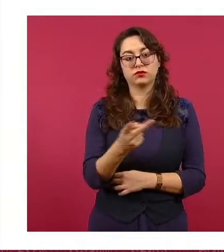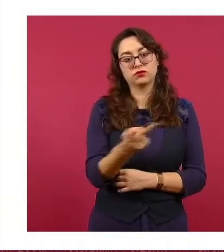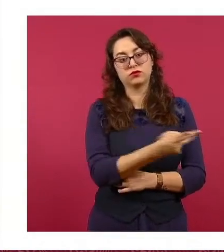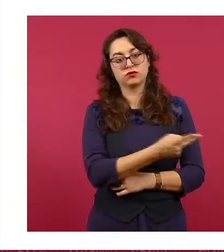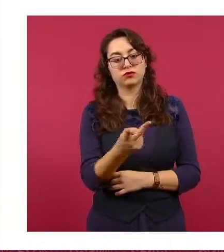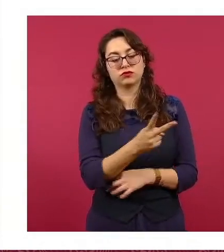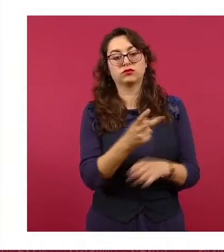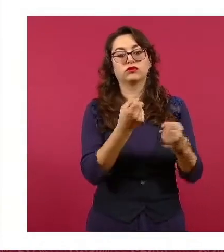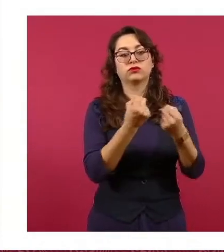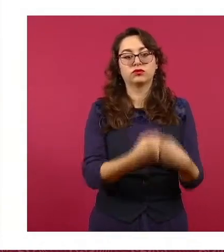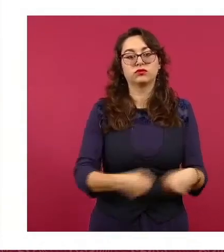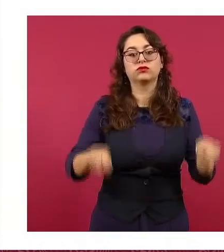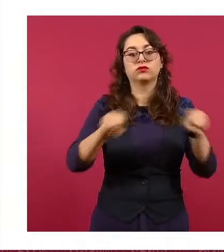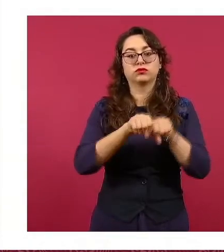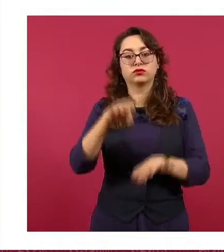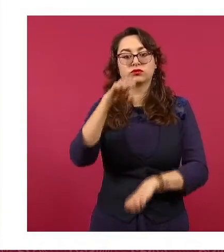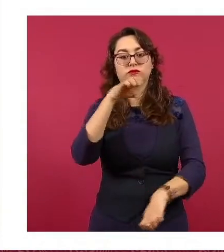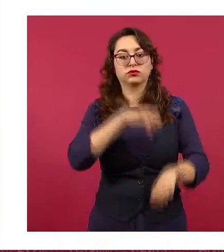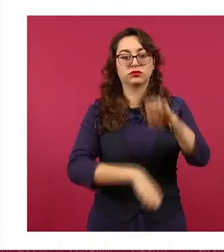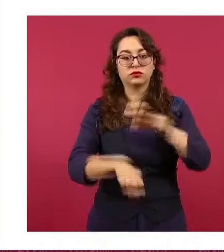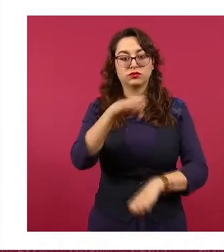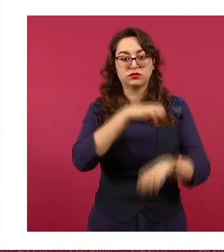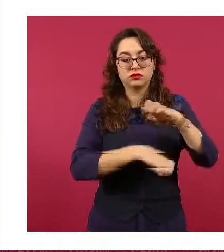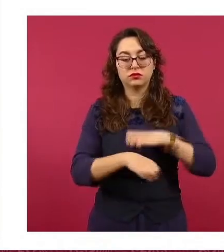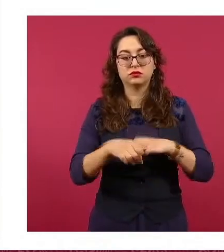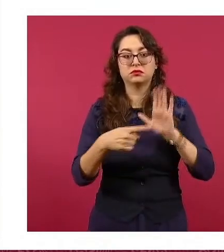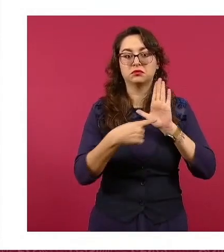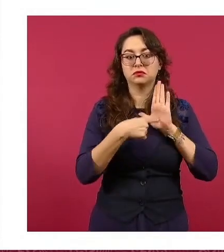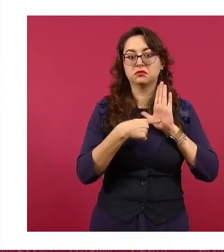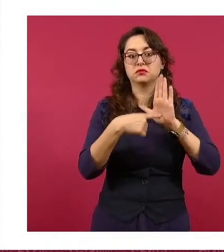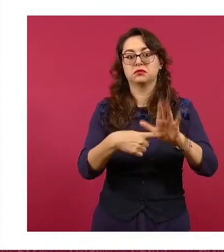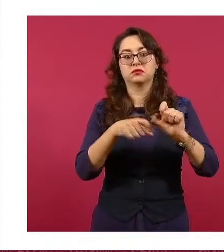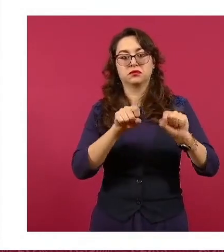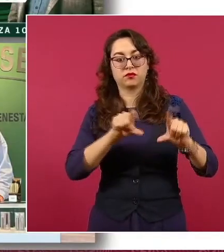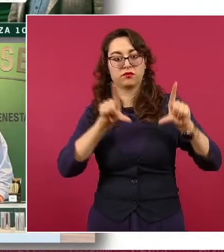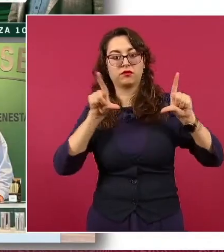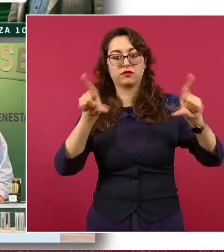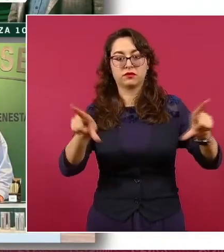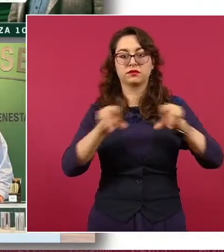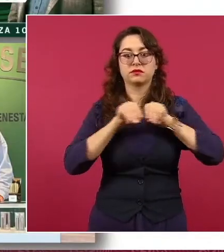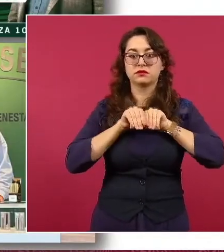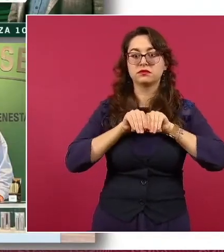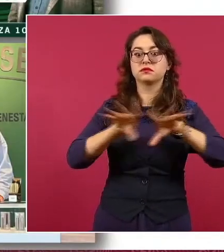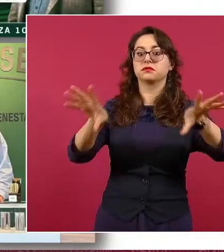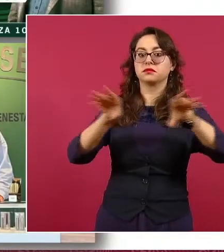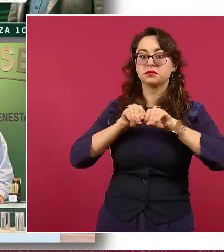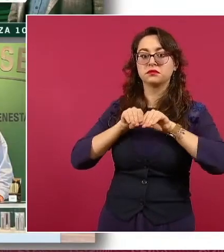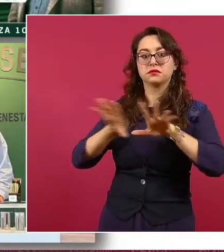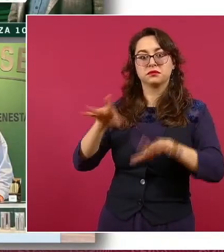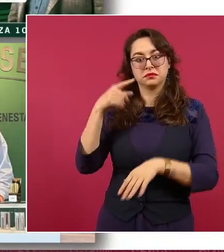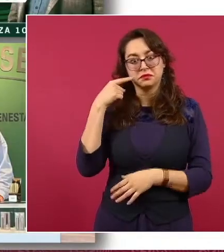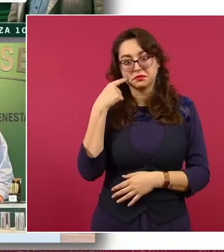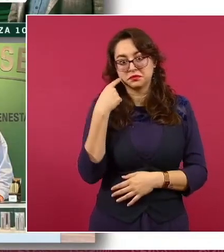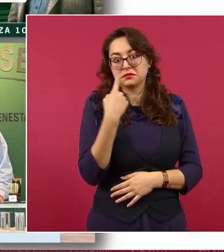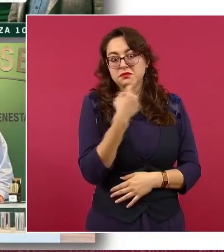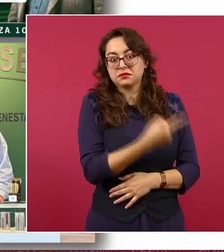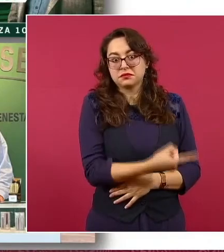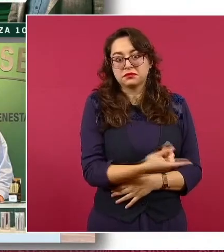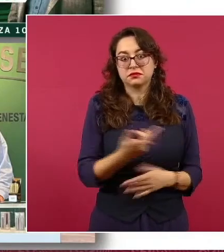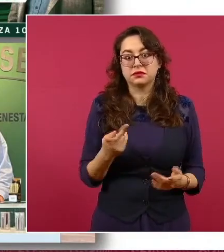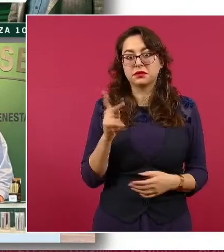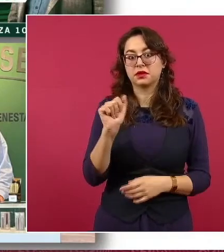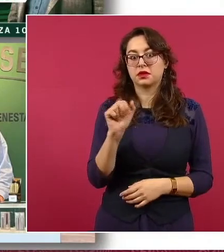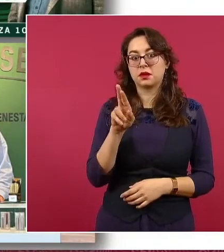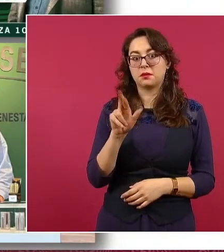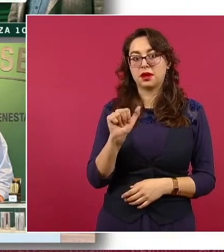Escuche bien. En anuncios espectaculares aparece Fox para publicitar Paradise, una empresa que